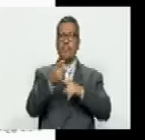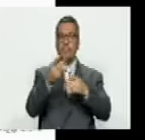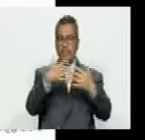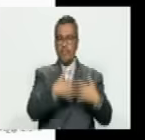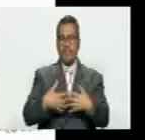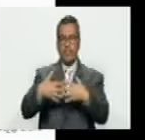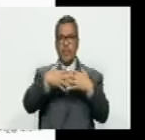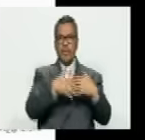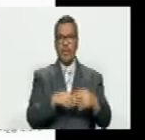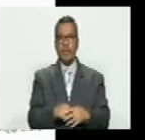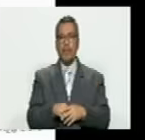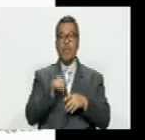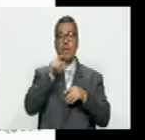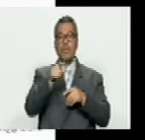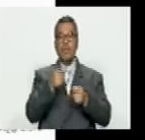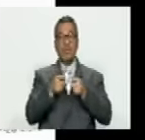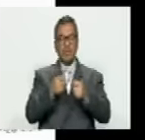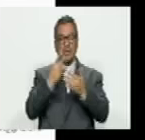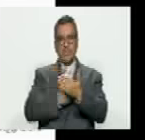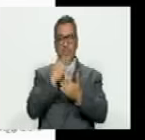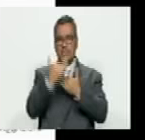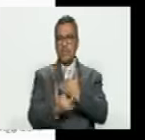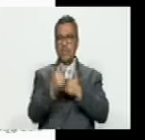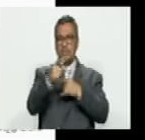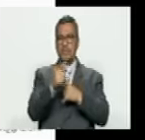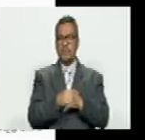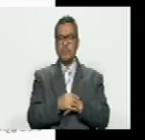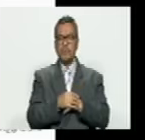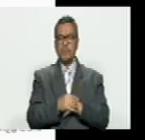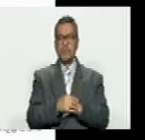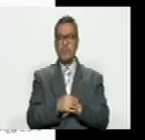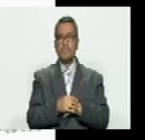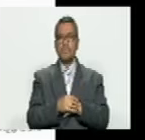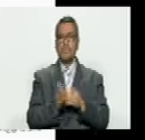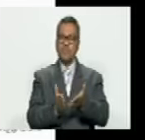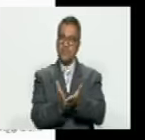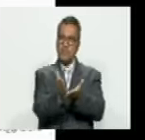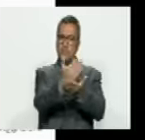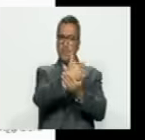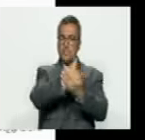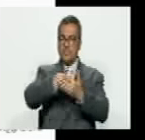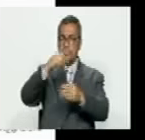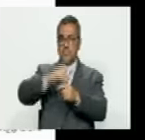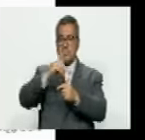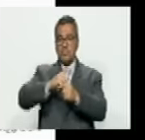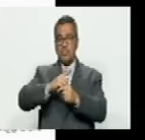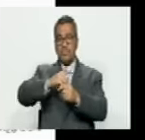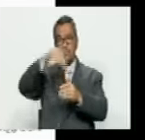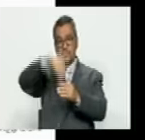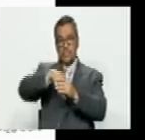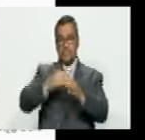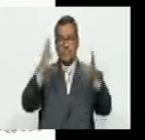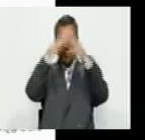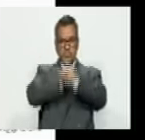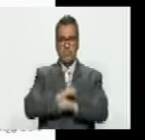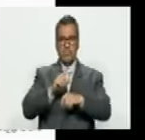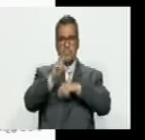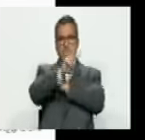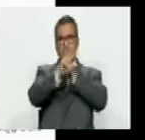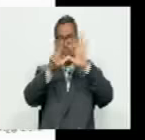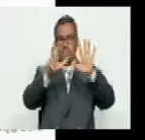Unidos y que se trata de un proyecto que va a recoger datos electorales la noche del 28